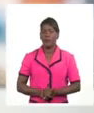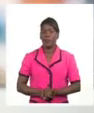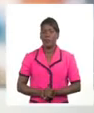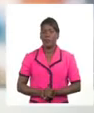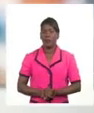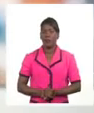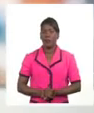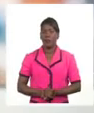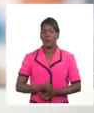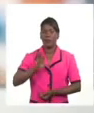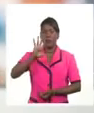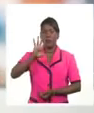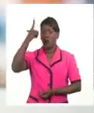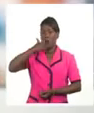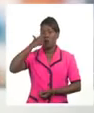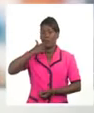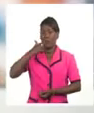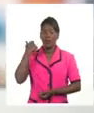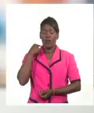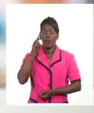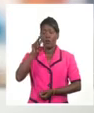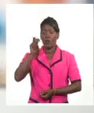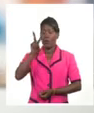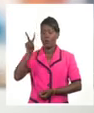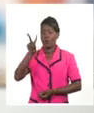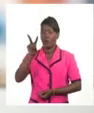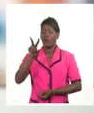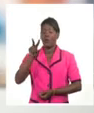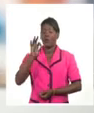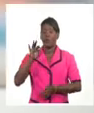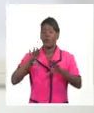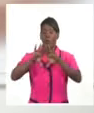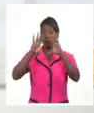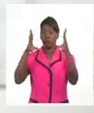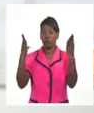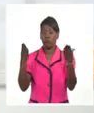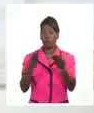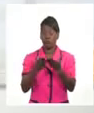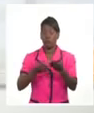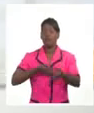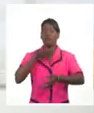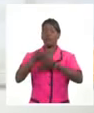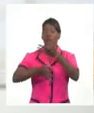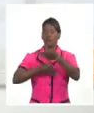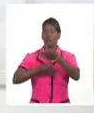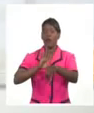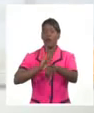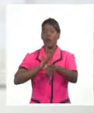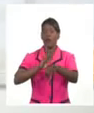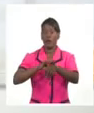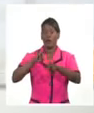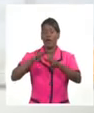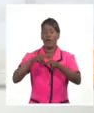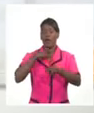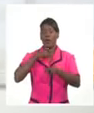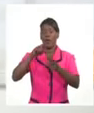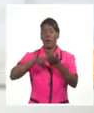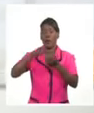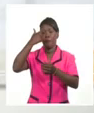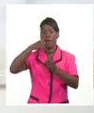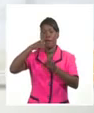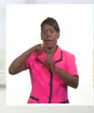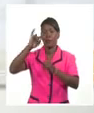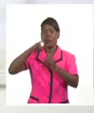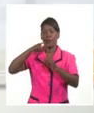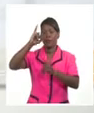el 5 de abril de 2022 reino unido informó sobre 10 casos de hepatitis aguda grave de causa desconocida